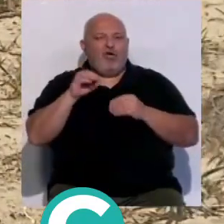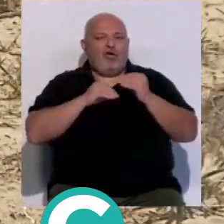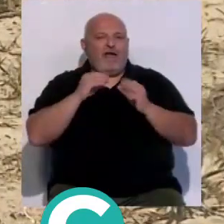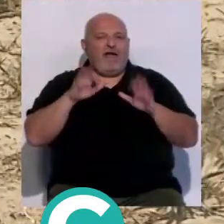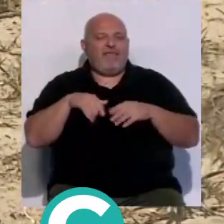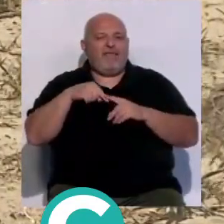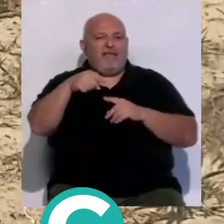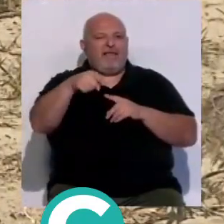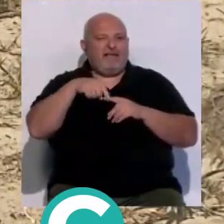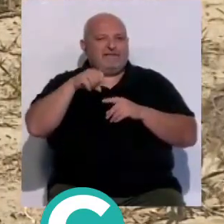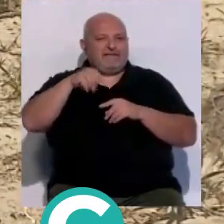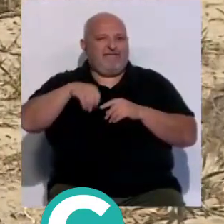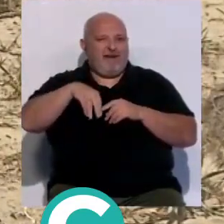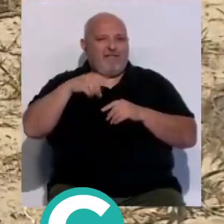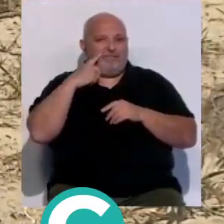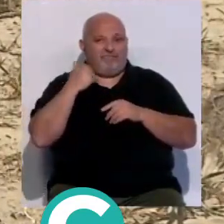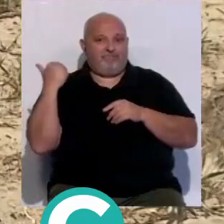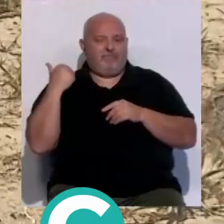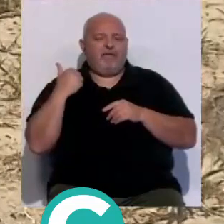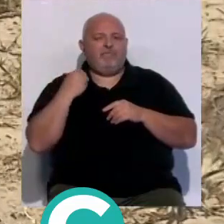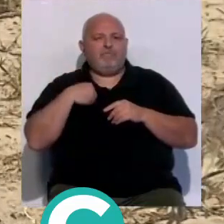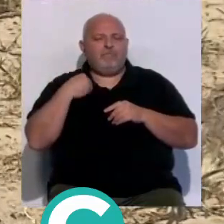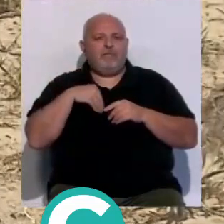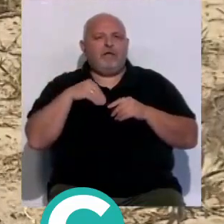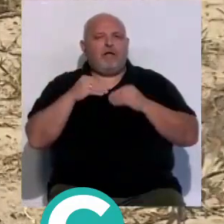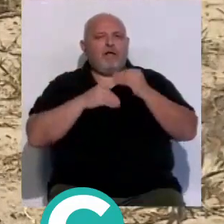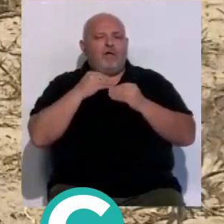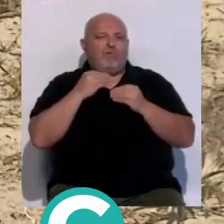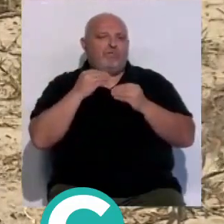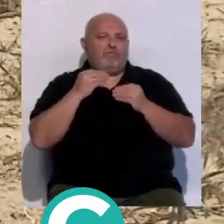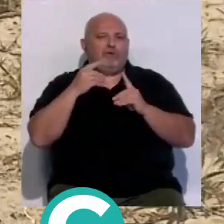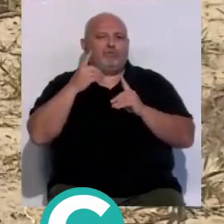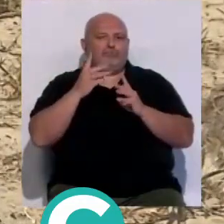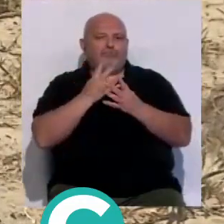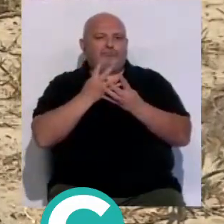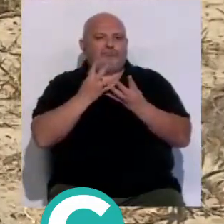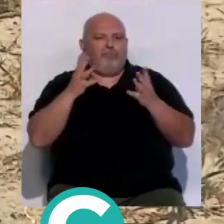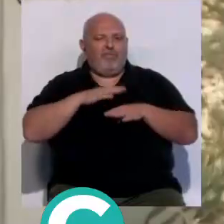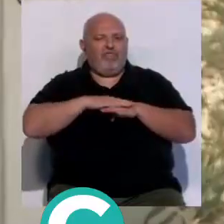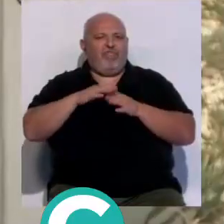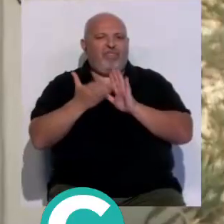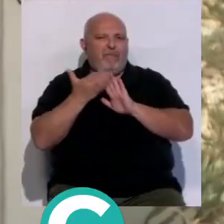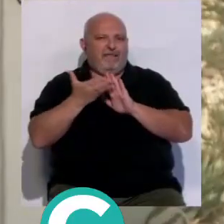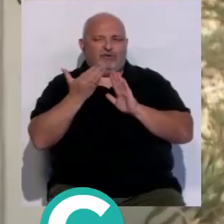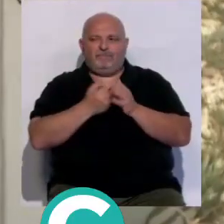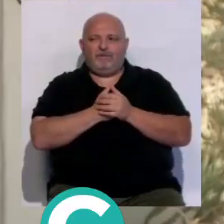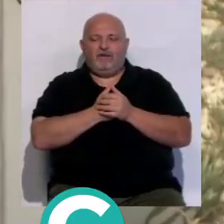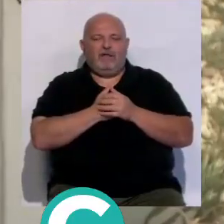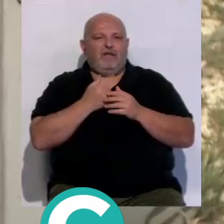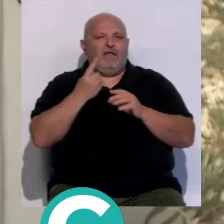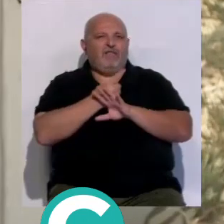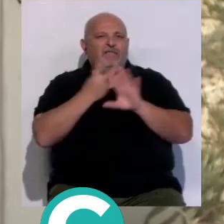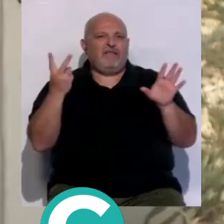cádiz y san fernando como se puede ver con la instalación de una torta de cemento se trata de una red de